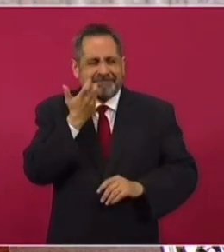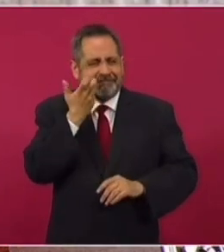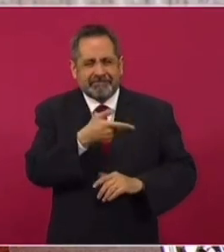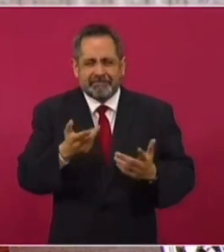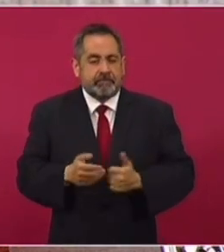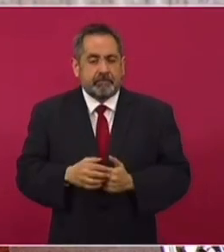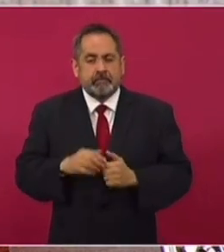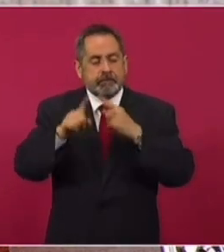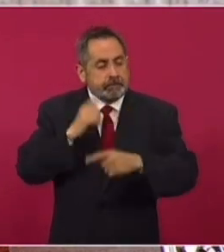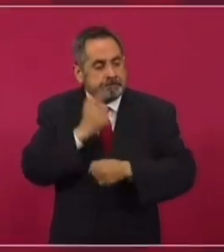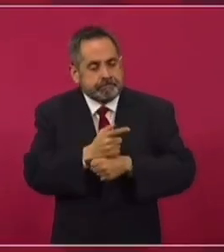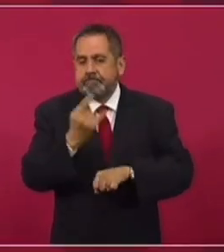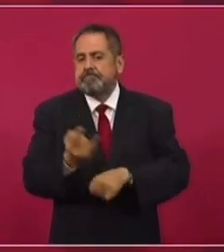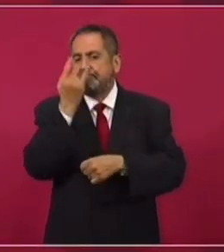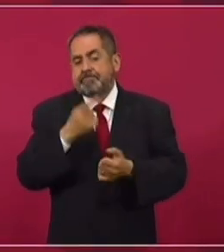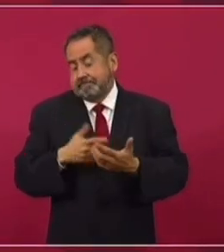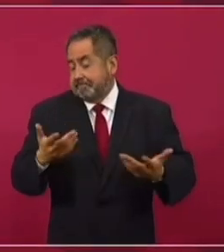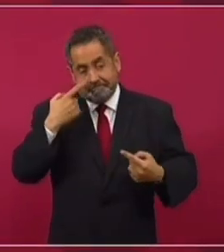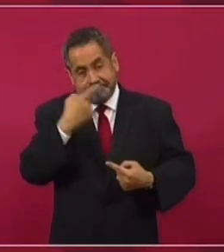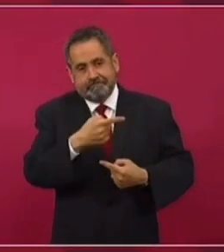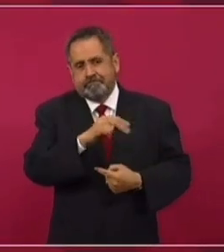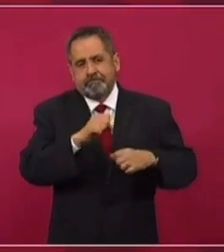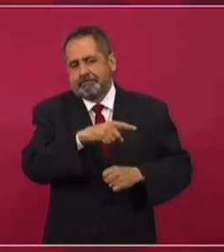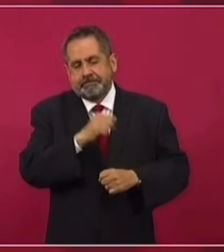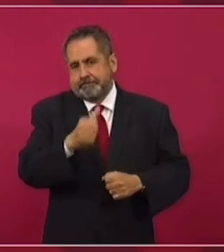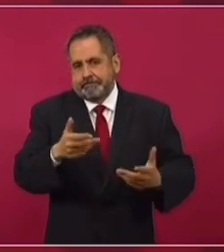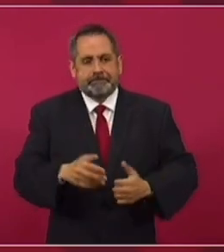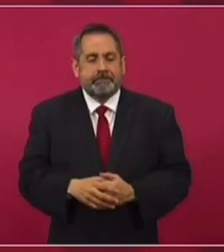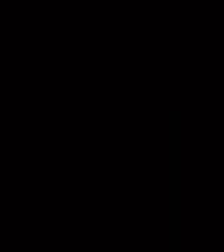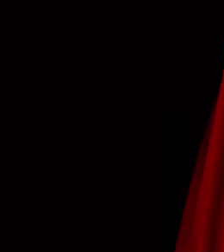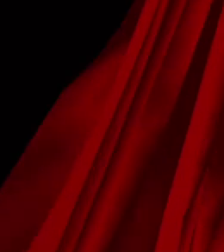y luego ya demostraron que no, que no era así.